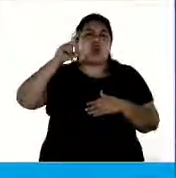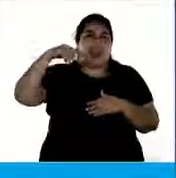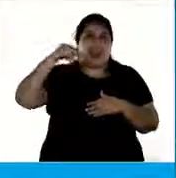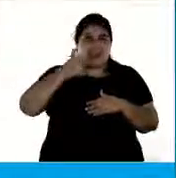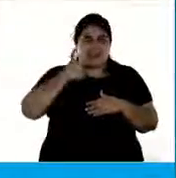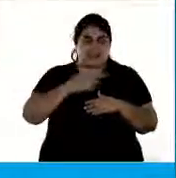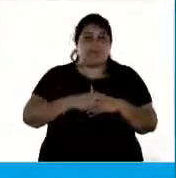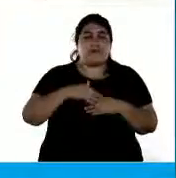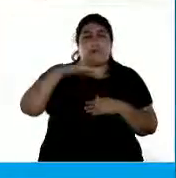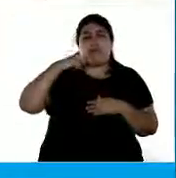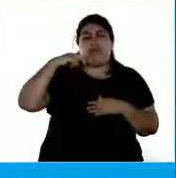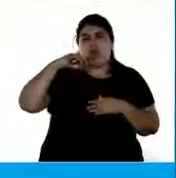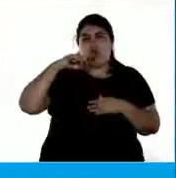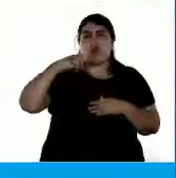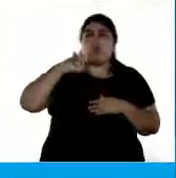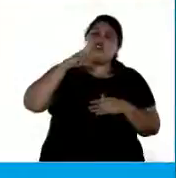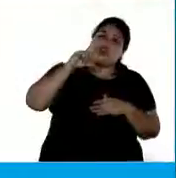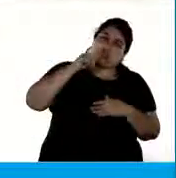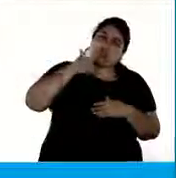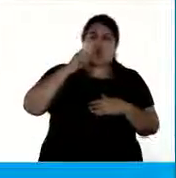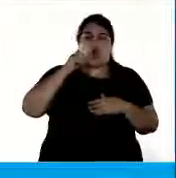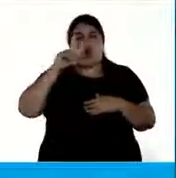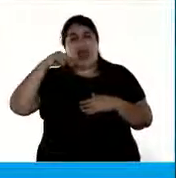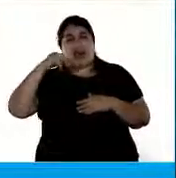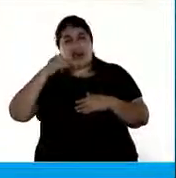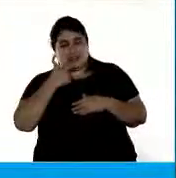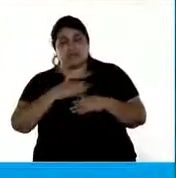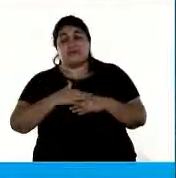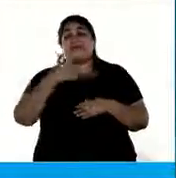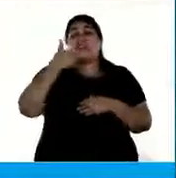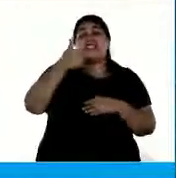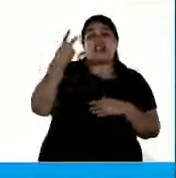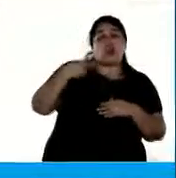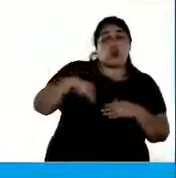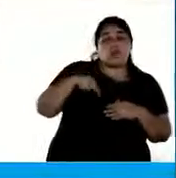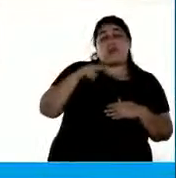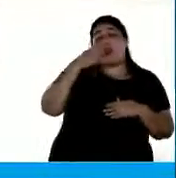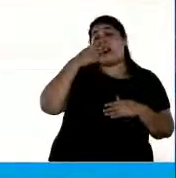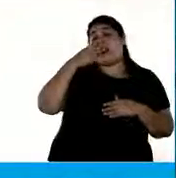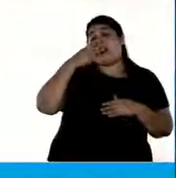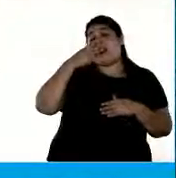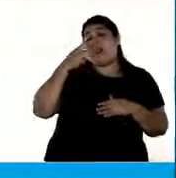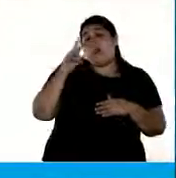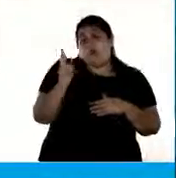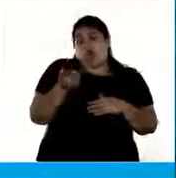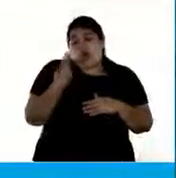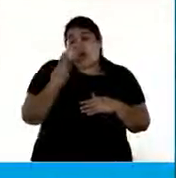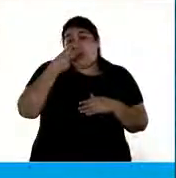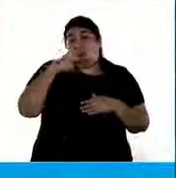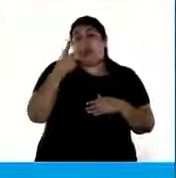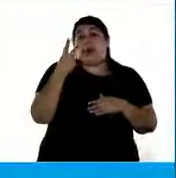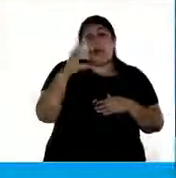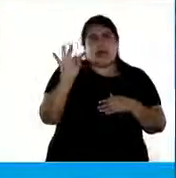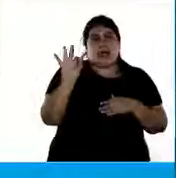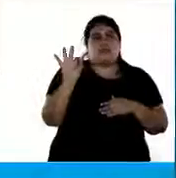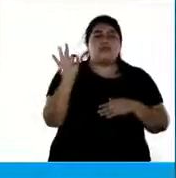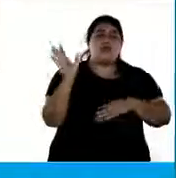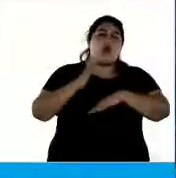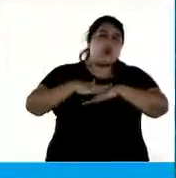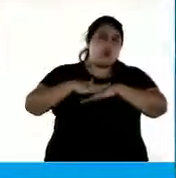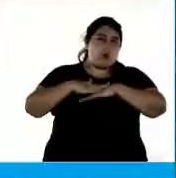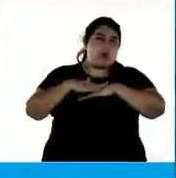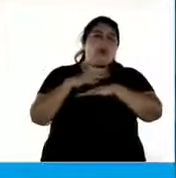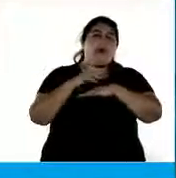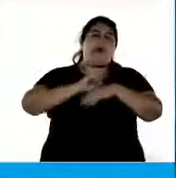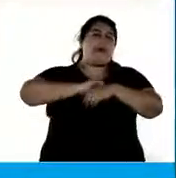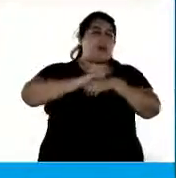hace muy poco falleció el 6 de noviembre del año 2020 a manos de este maldito COVID